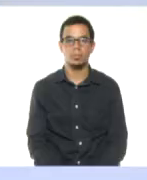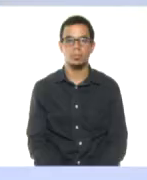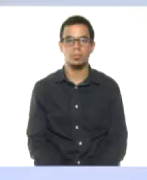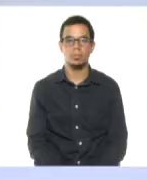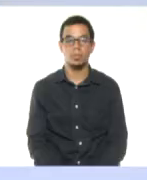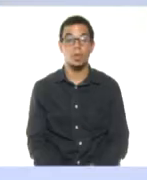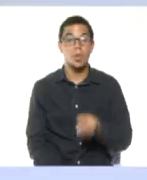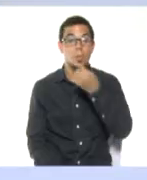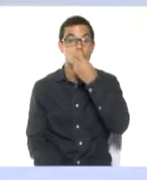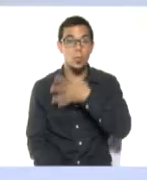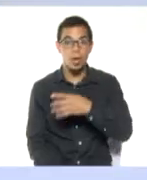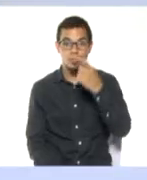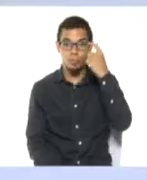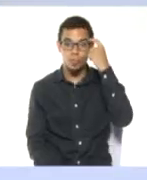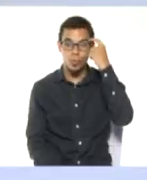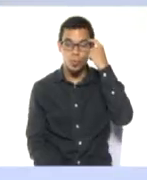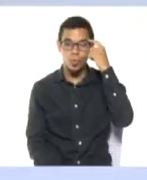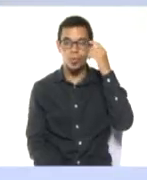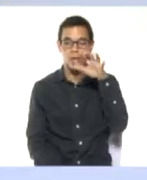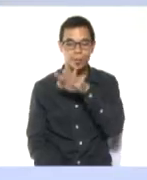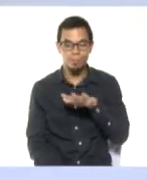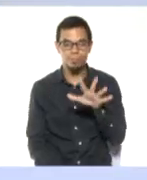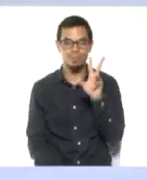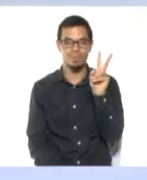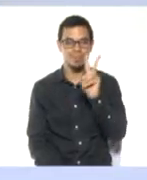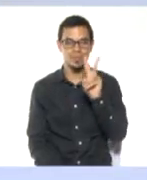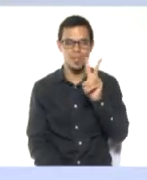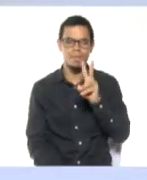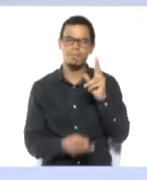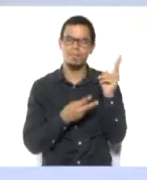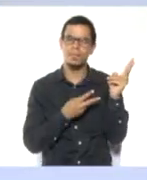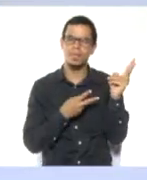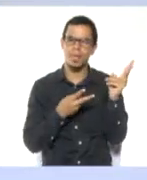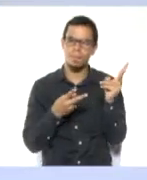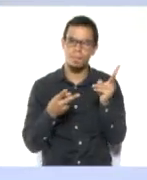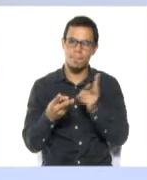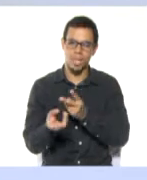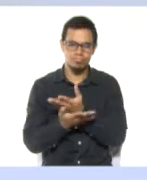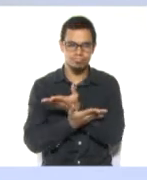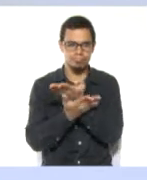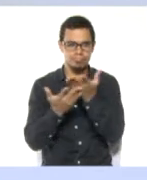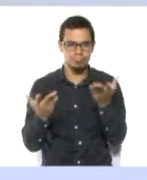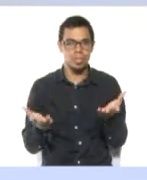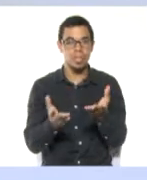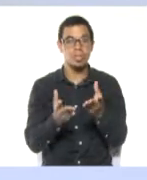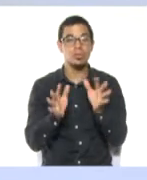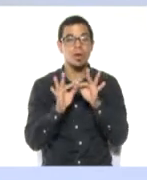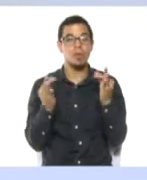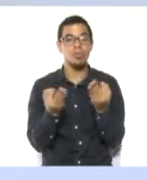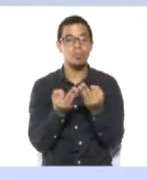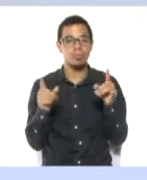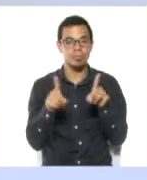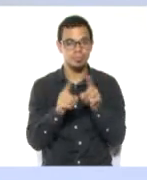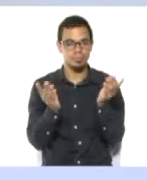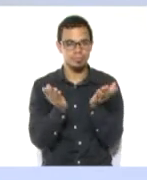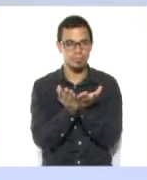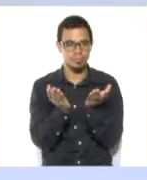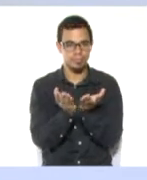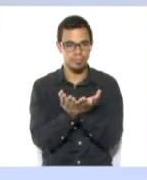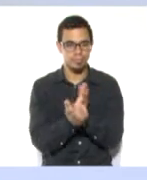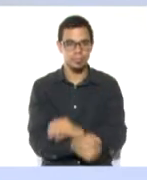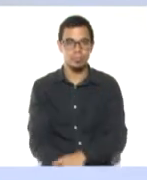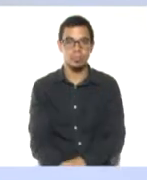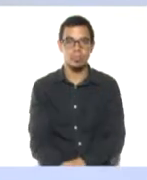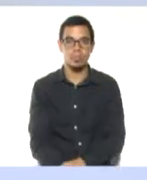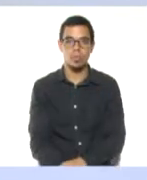Buenos días familia venezolana, bienvenidos y bienvenidas a su programa Cada Familia Una Escuela.